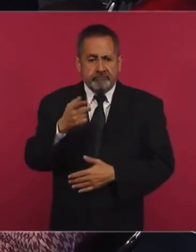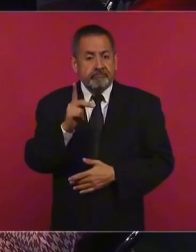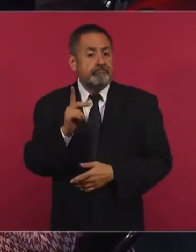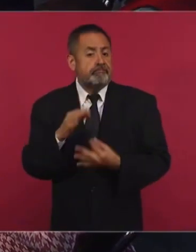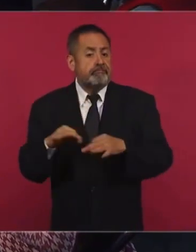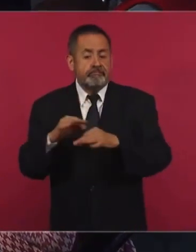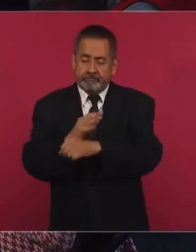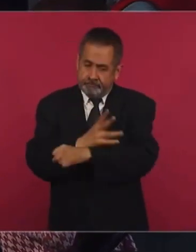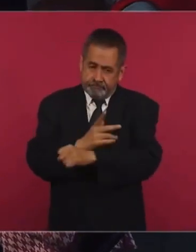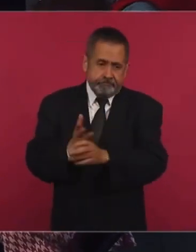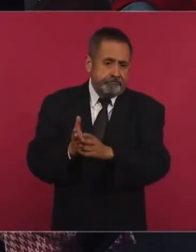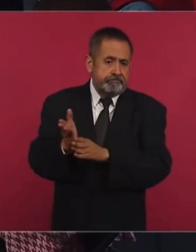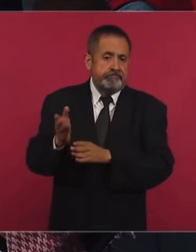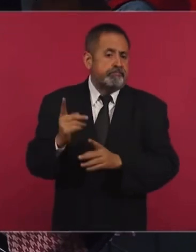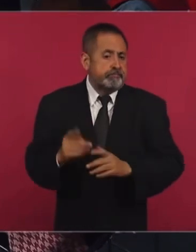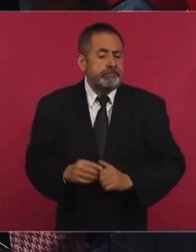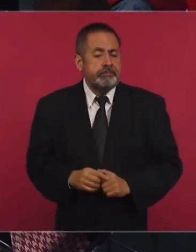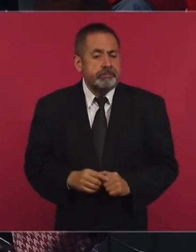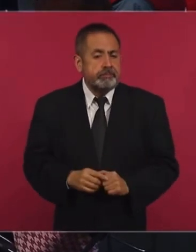Además,